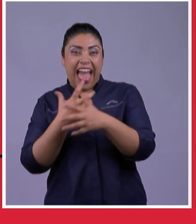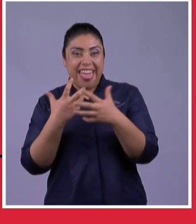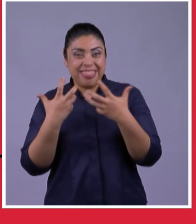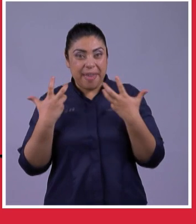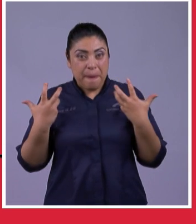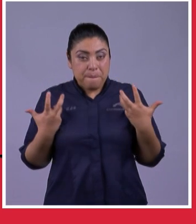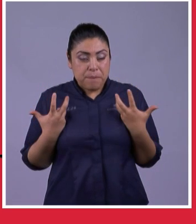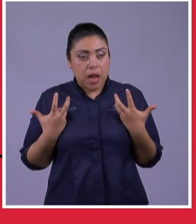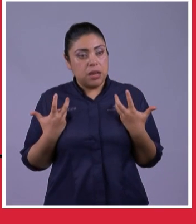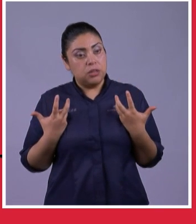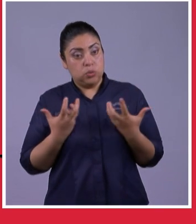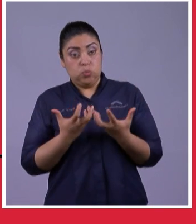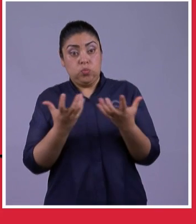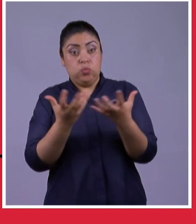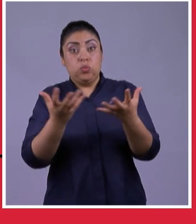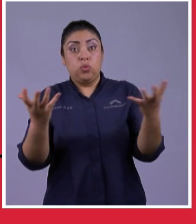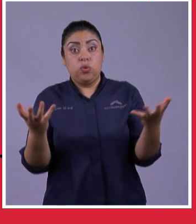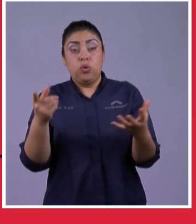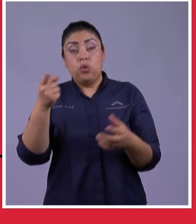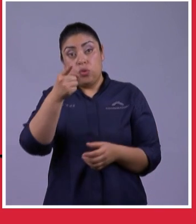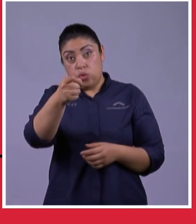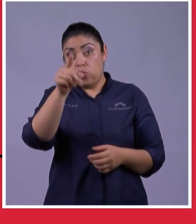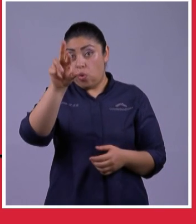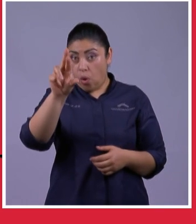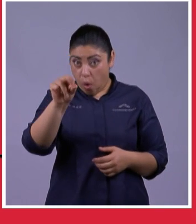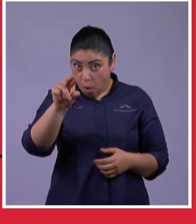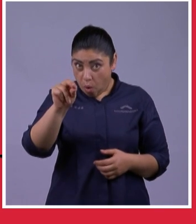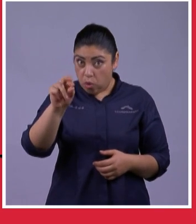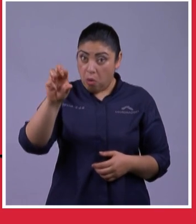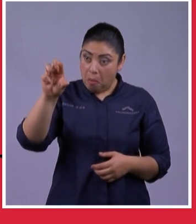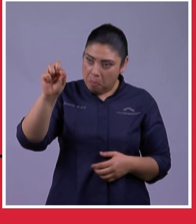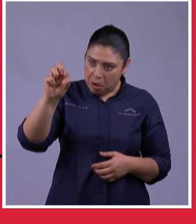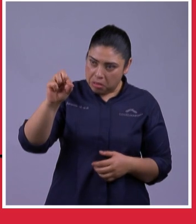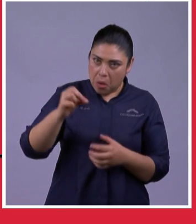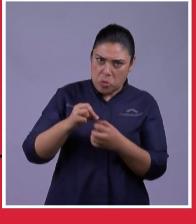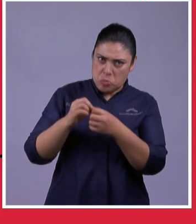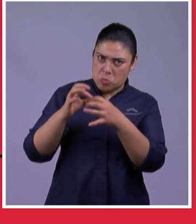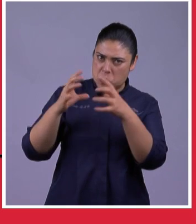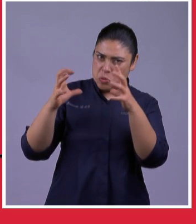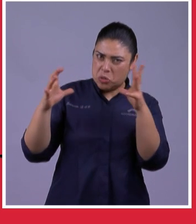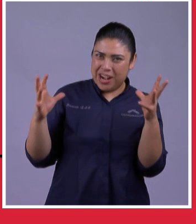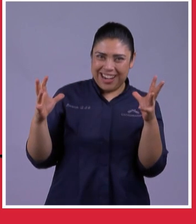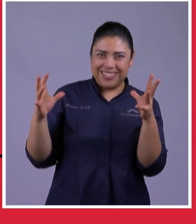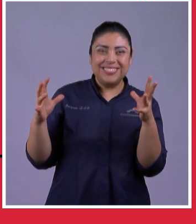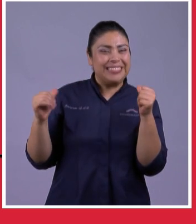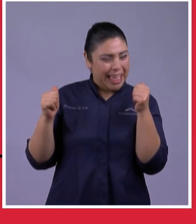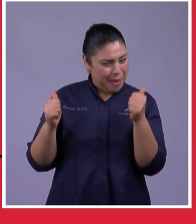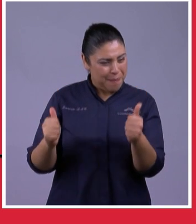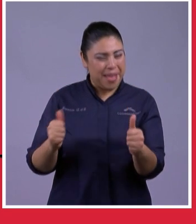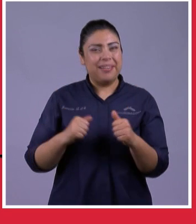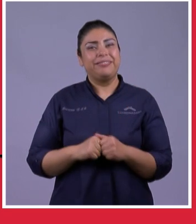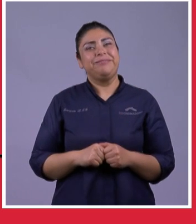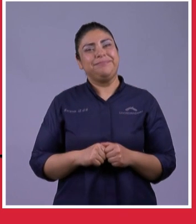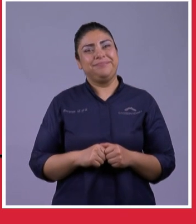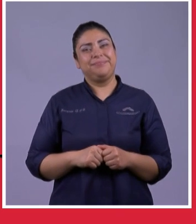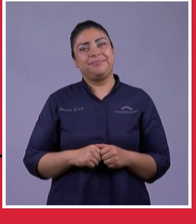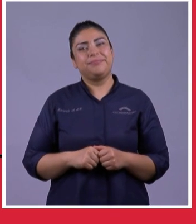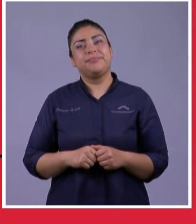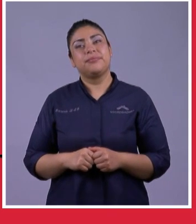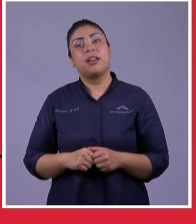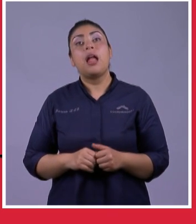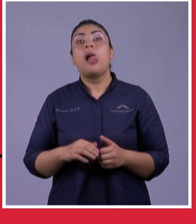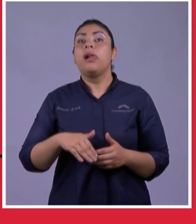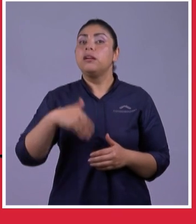Y tu plata Aumentarán Y todo lo que Tienes Se multiplicará Verso 4 Cuando eso